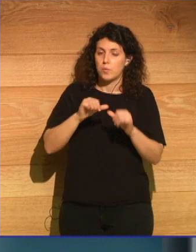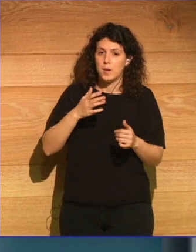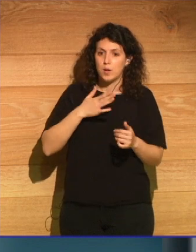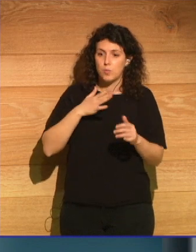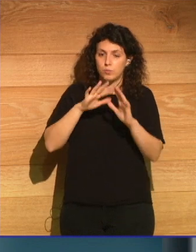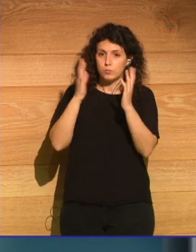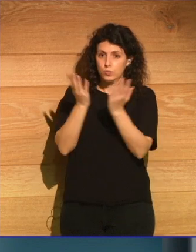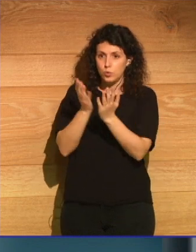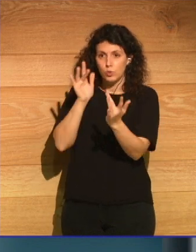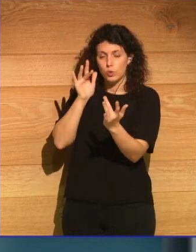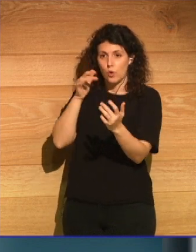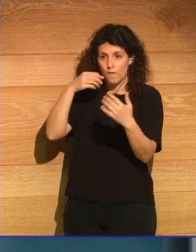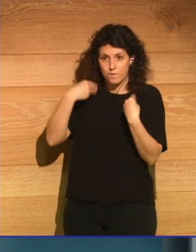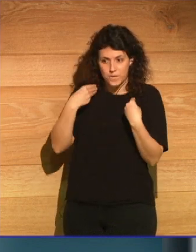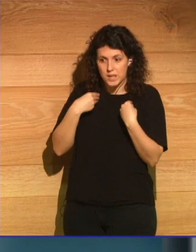con el mundo vivo.